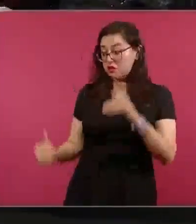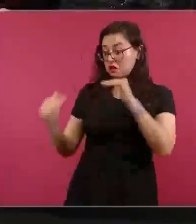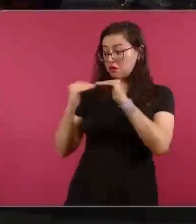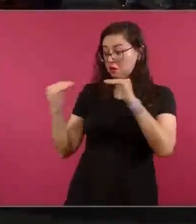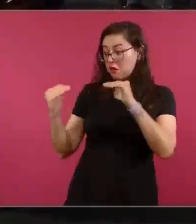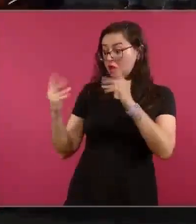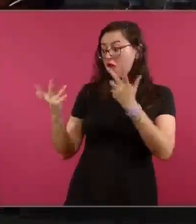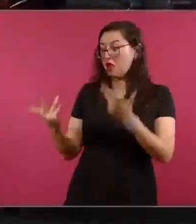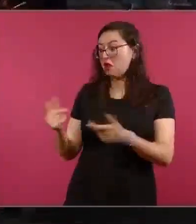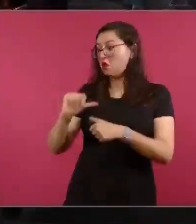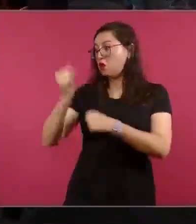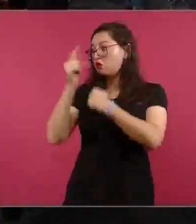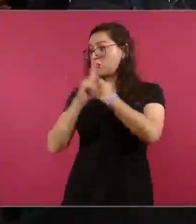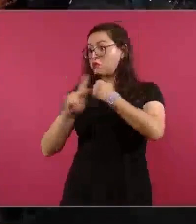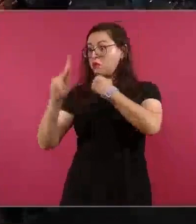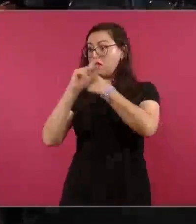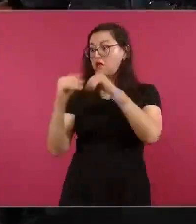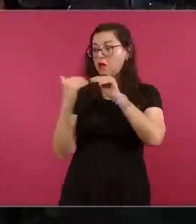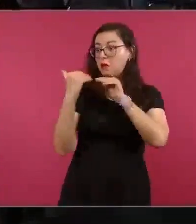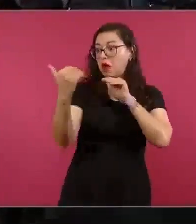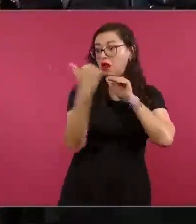de los pueblos.